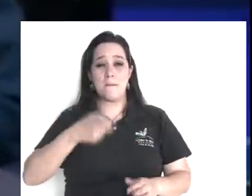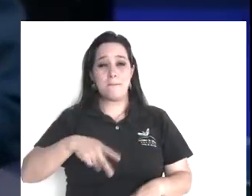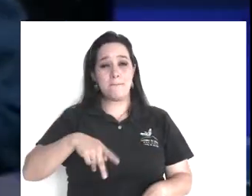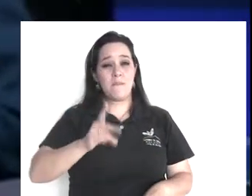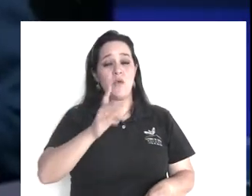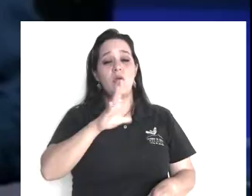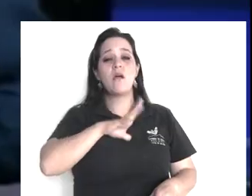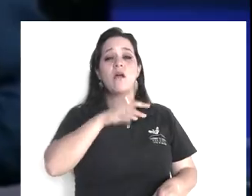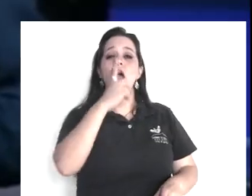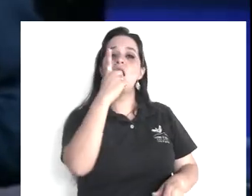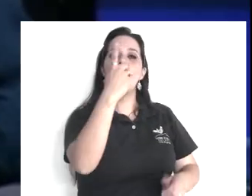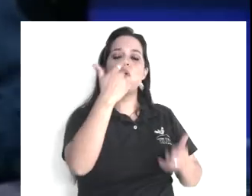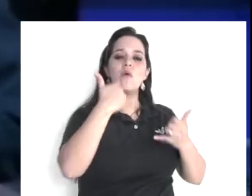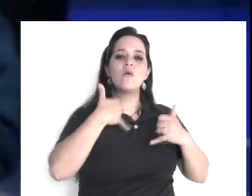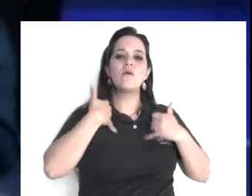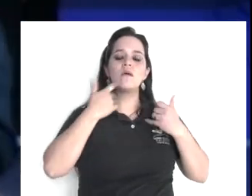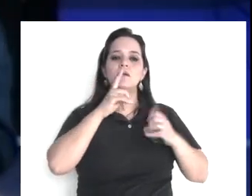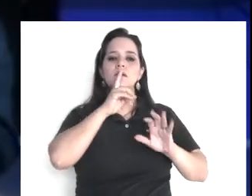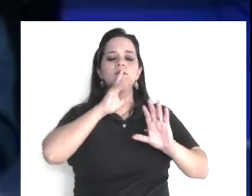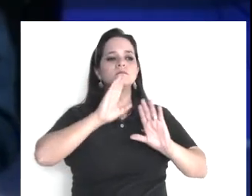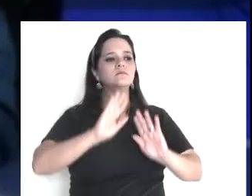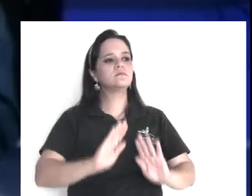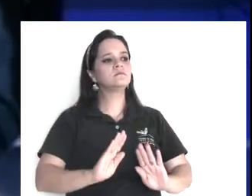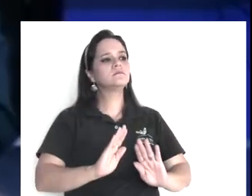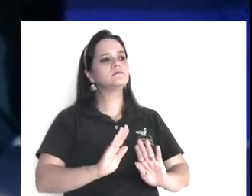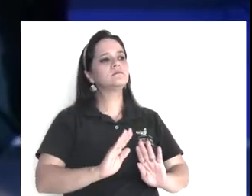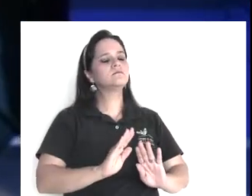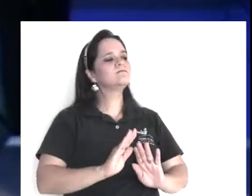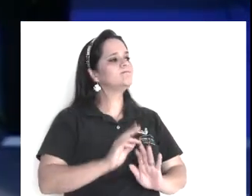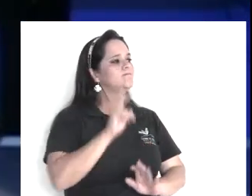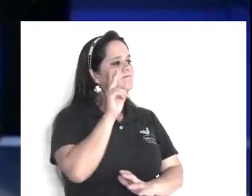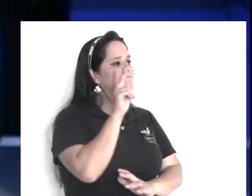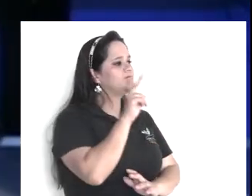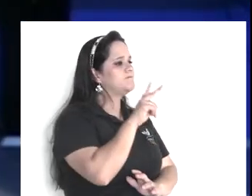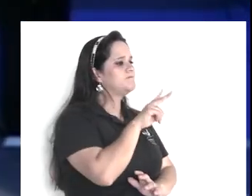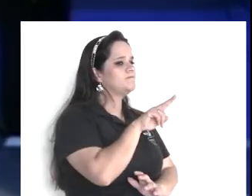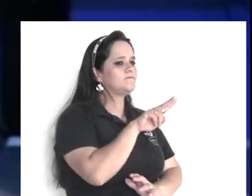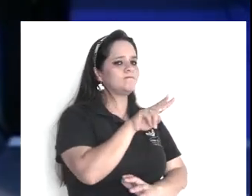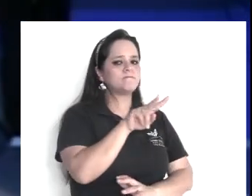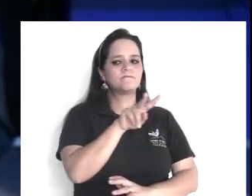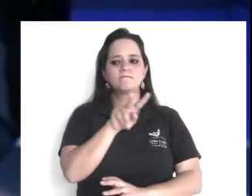infinidad, de calumnias, de rumores,